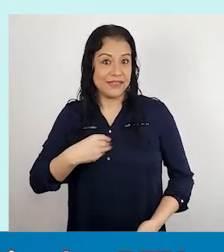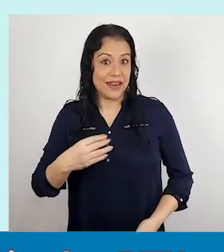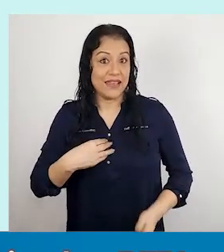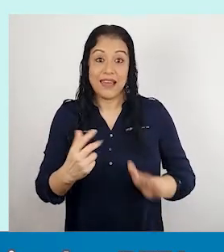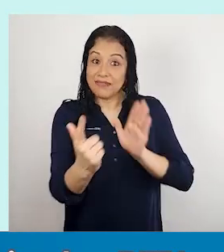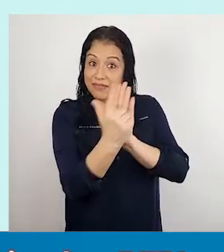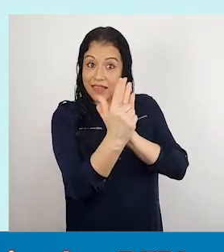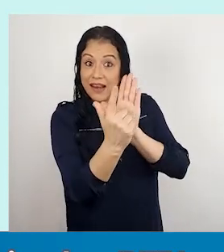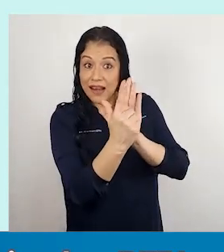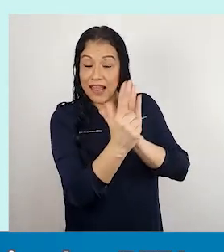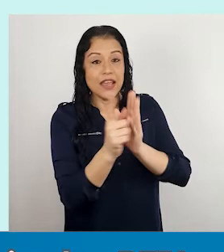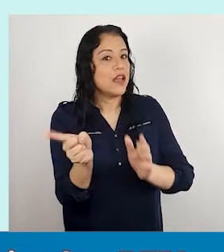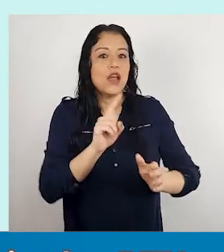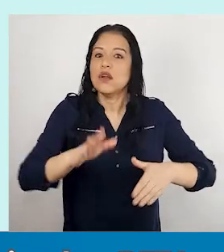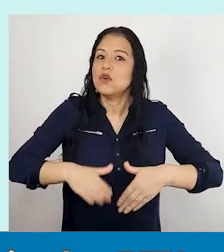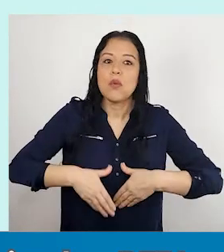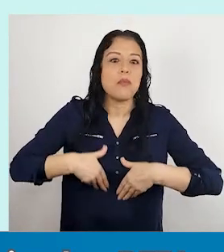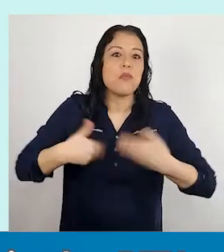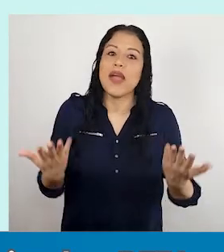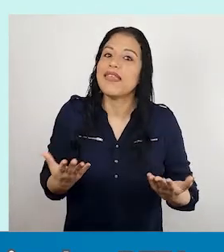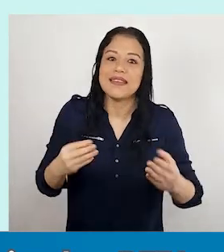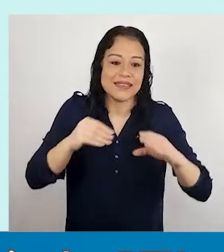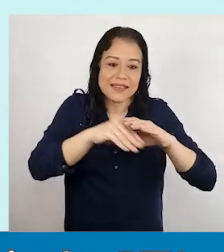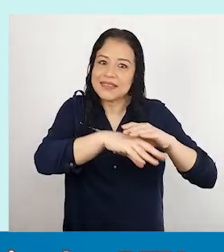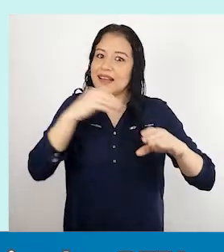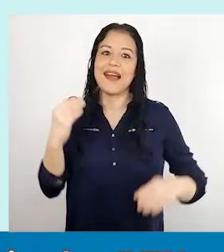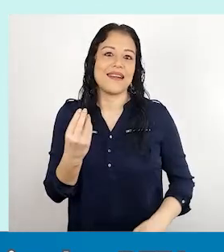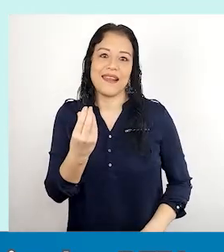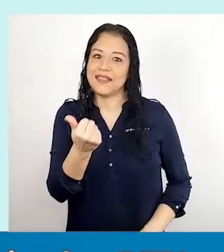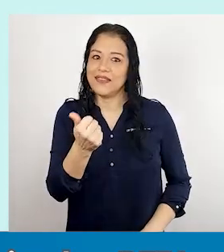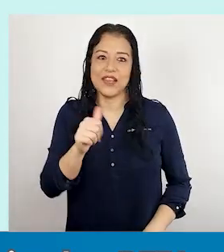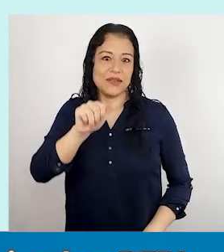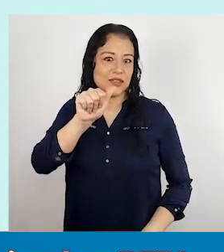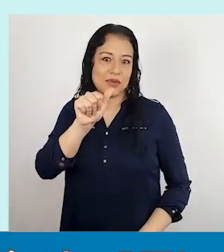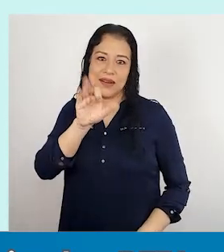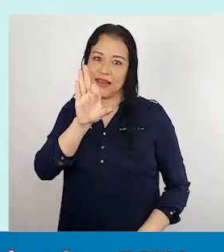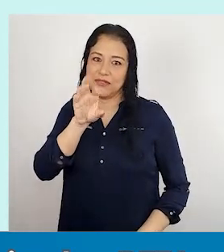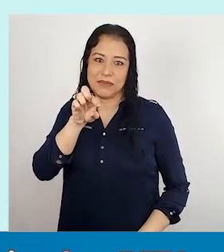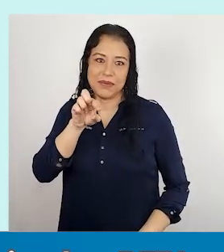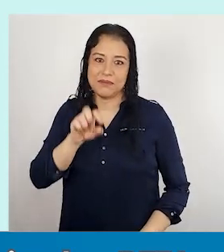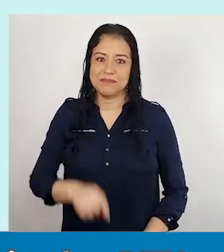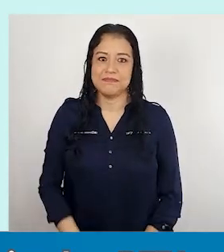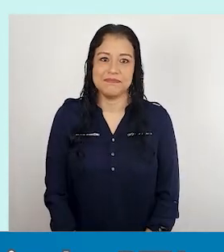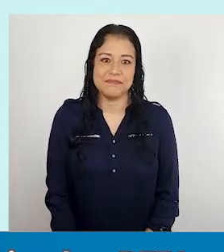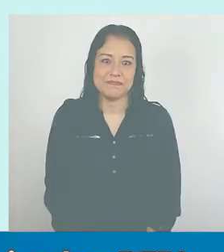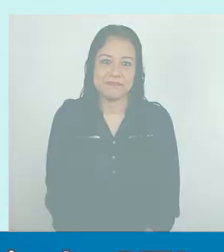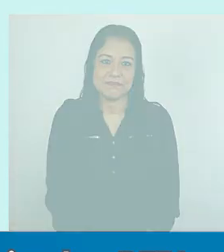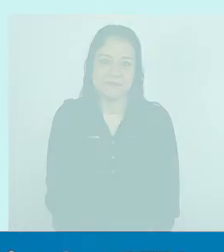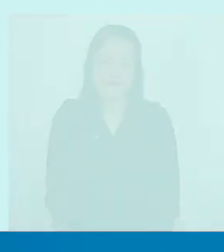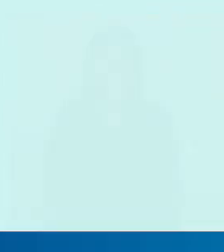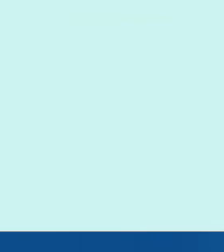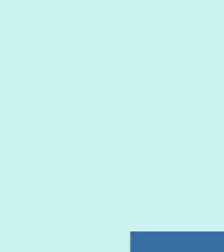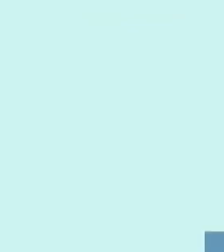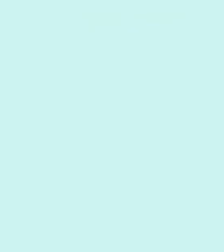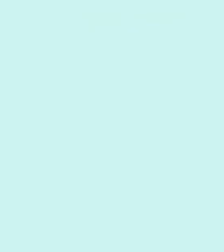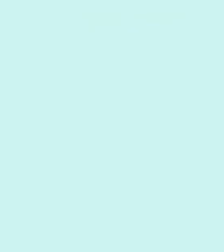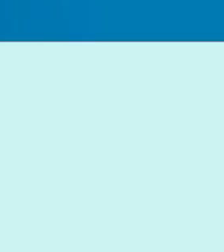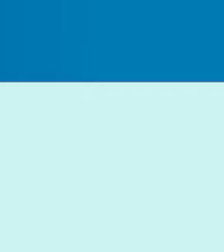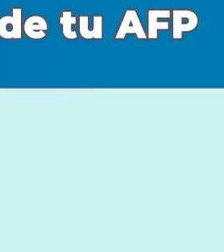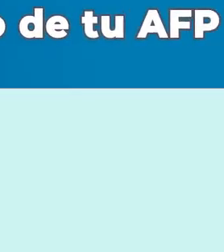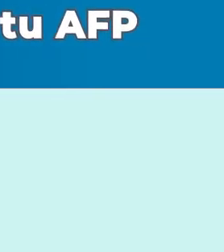anticipada o reja, no podrás realizar este retiro facultativo de tu cuenta de AFP. ¡Gracias!